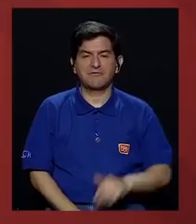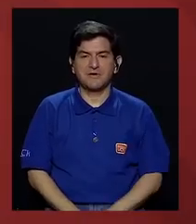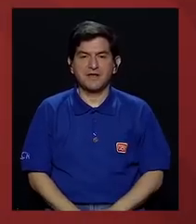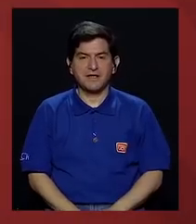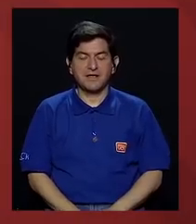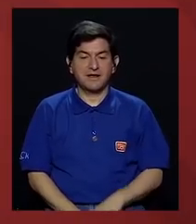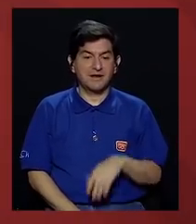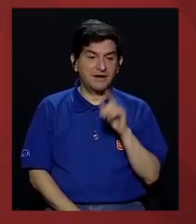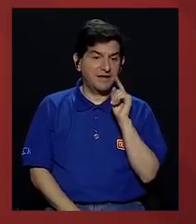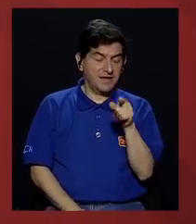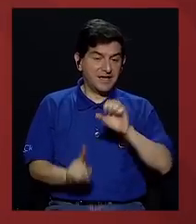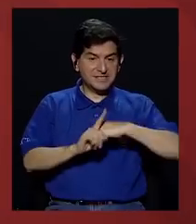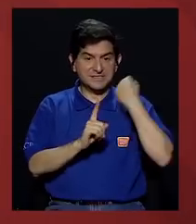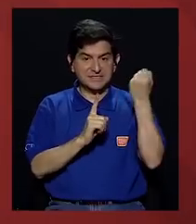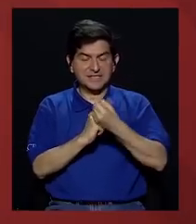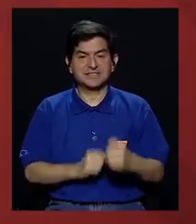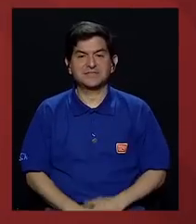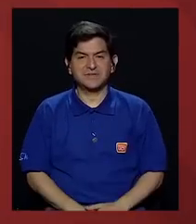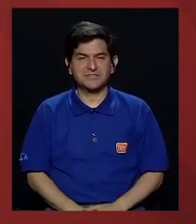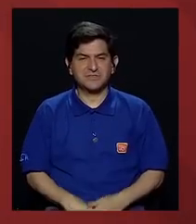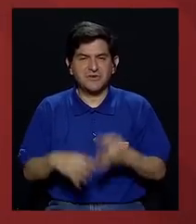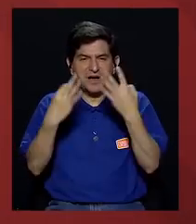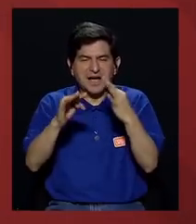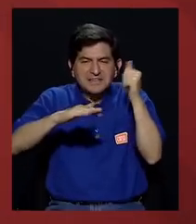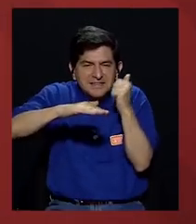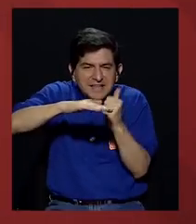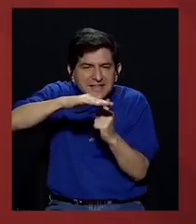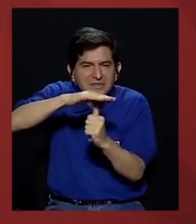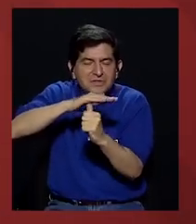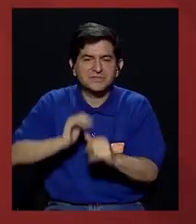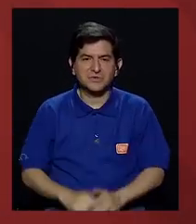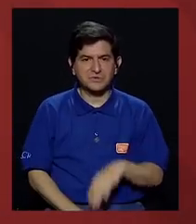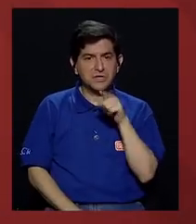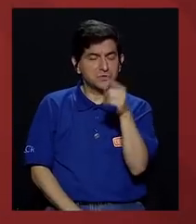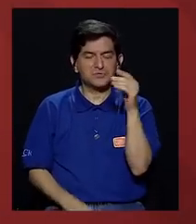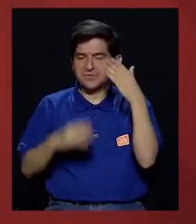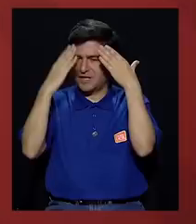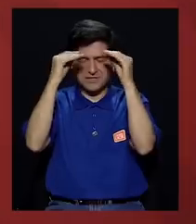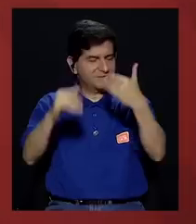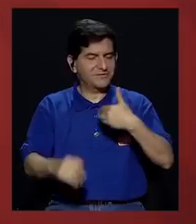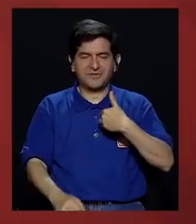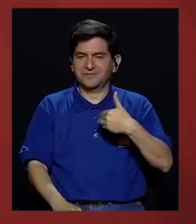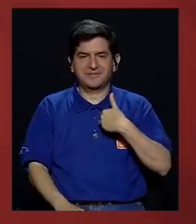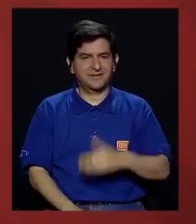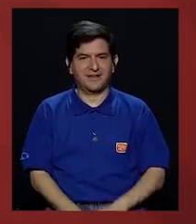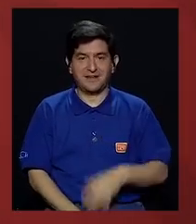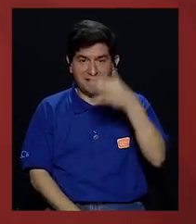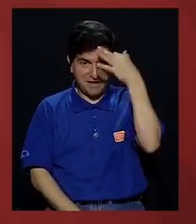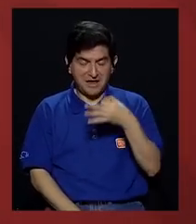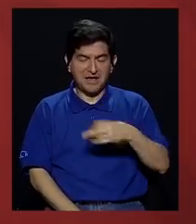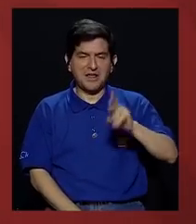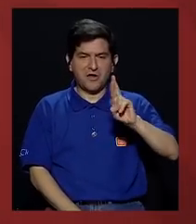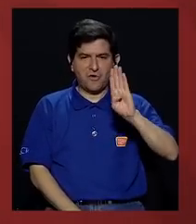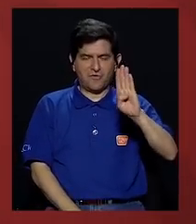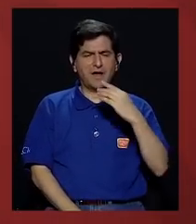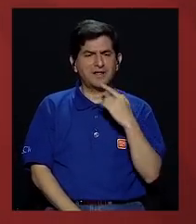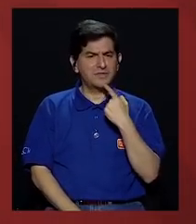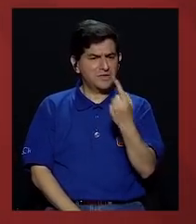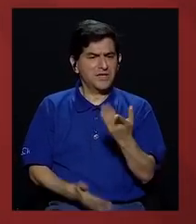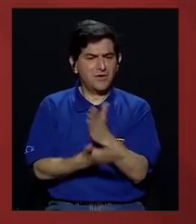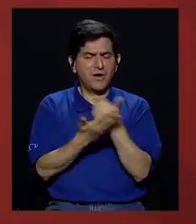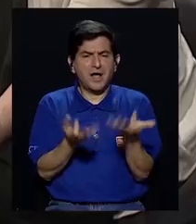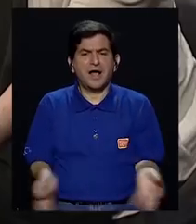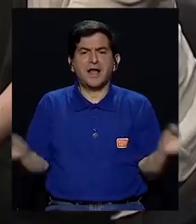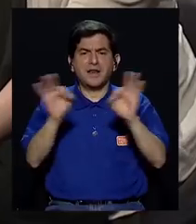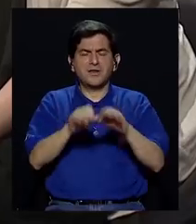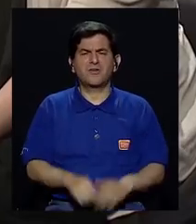ha puesto en una mesa un boicot que ha significado que usted no esté informado. Y creo que don Randall nos decía algo muy